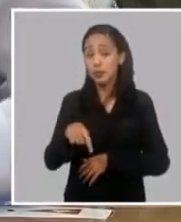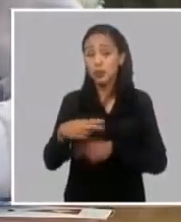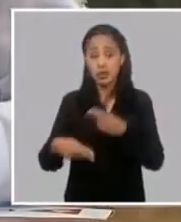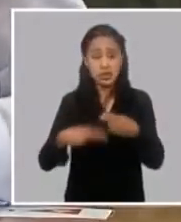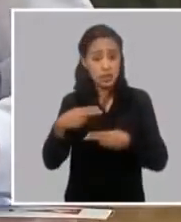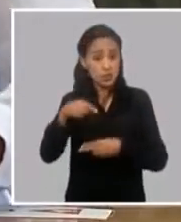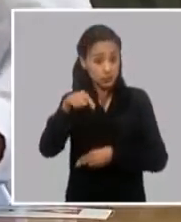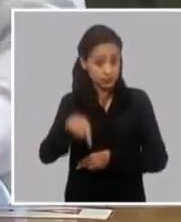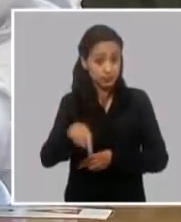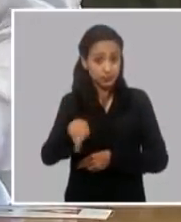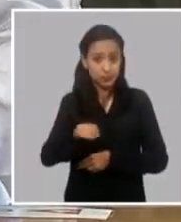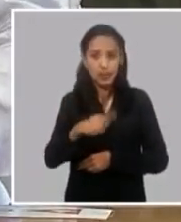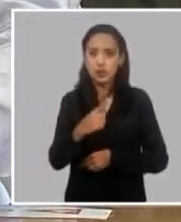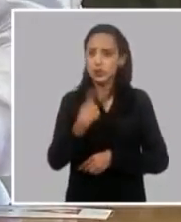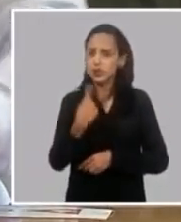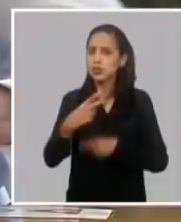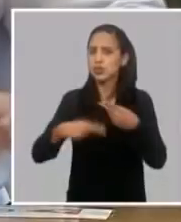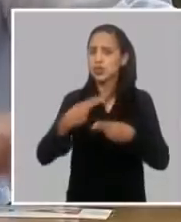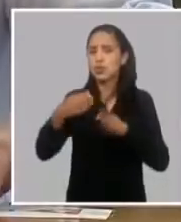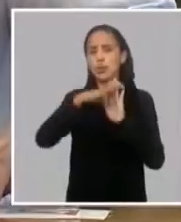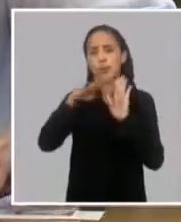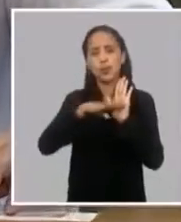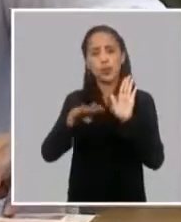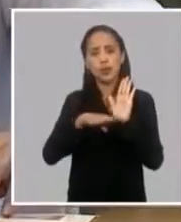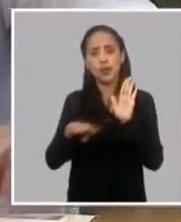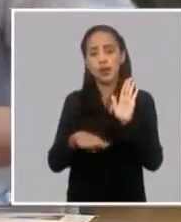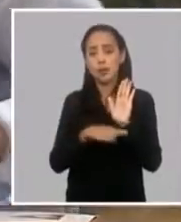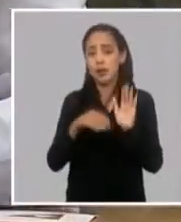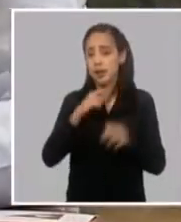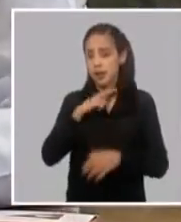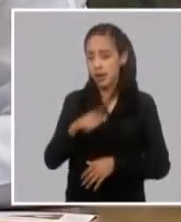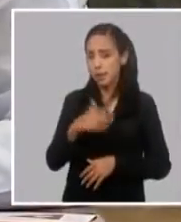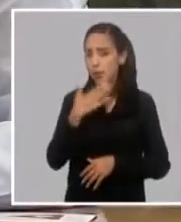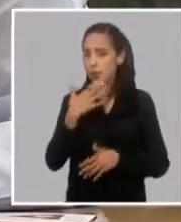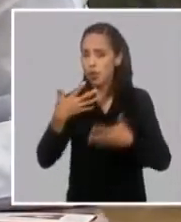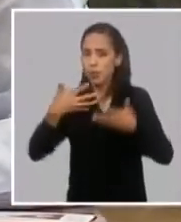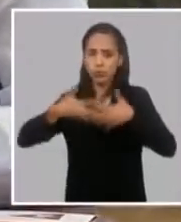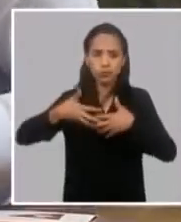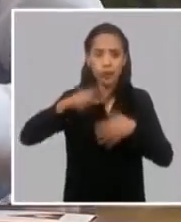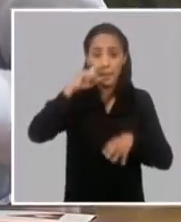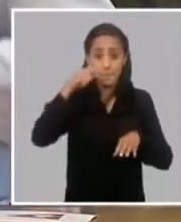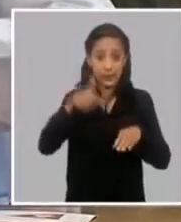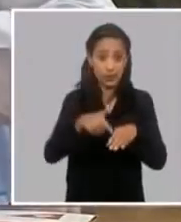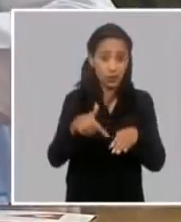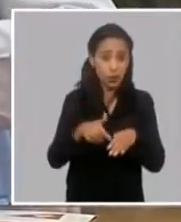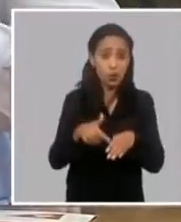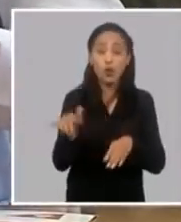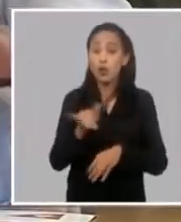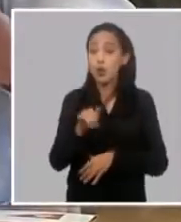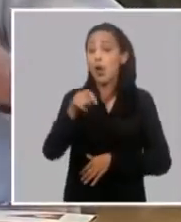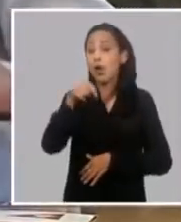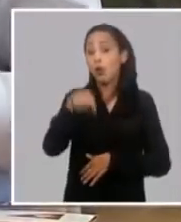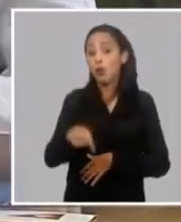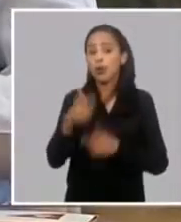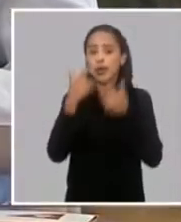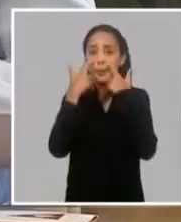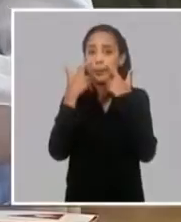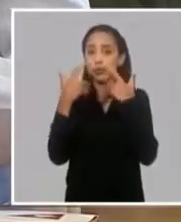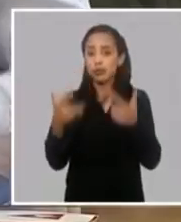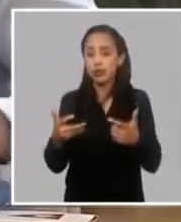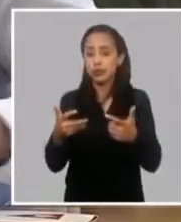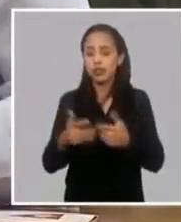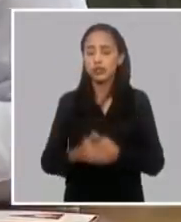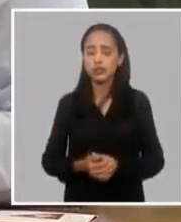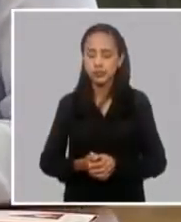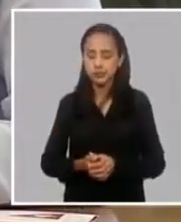programas por ejemplo de extracción de petróleo de producción de petroleros y lo tanto hoy una parte importante o la